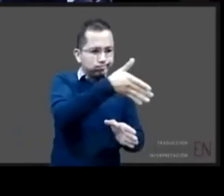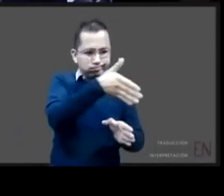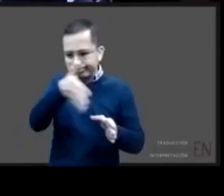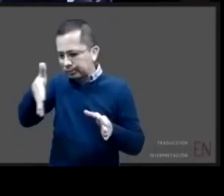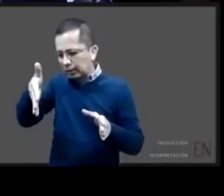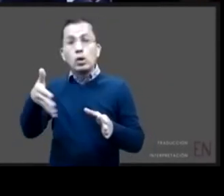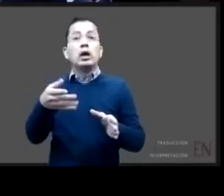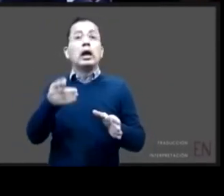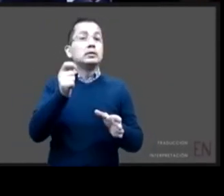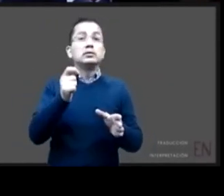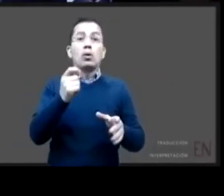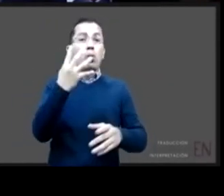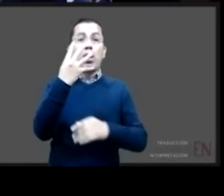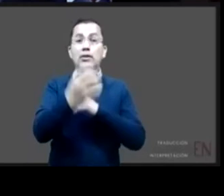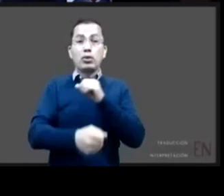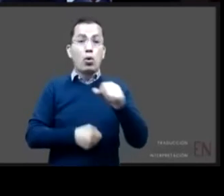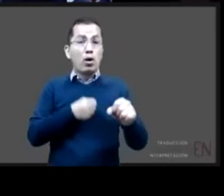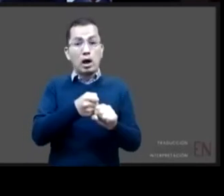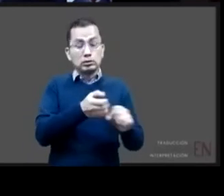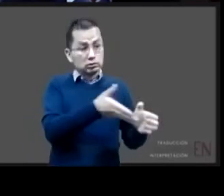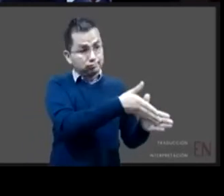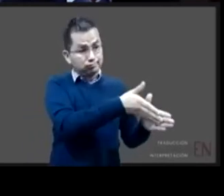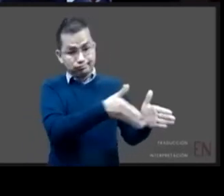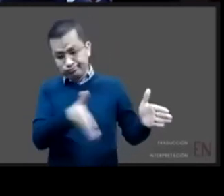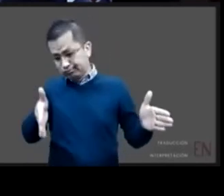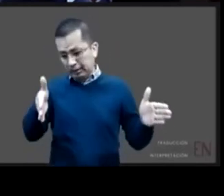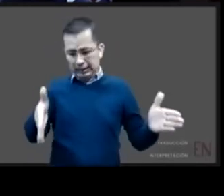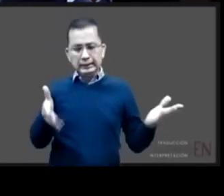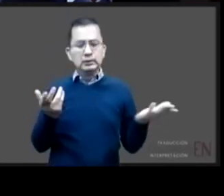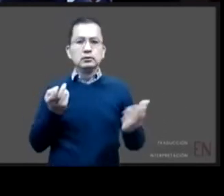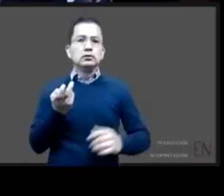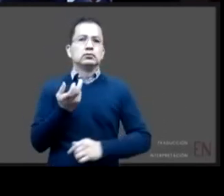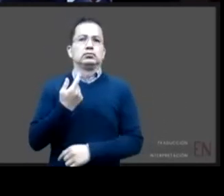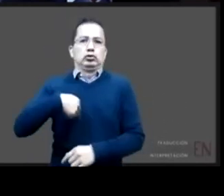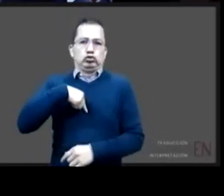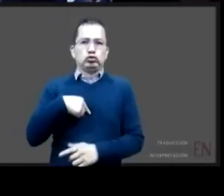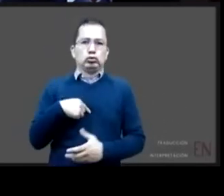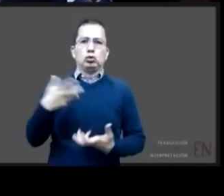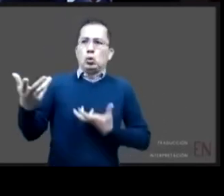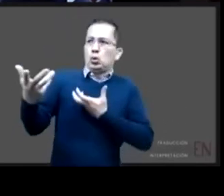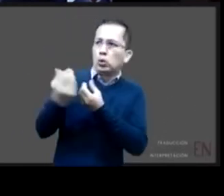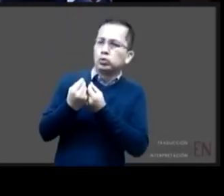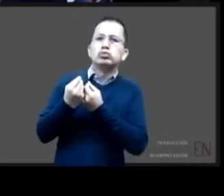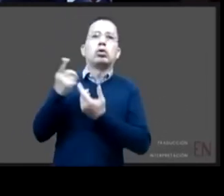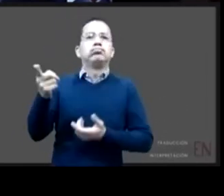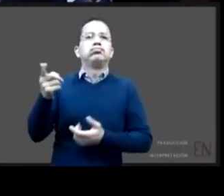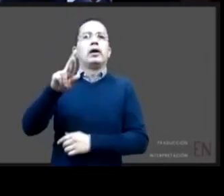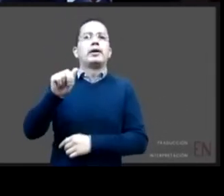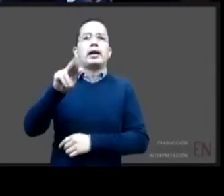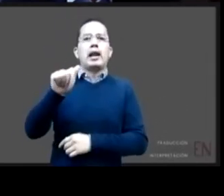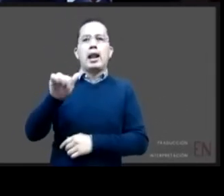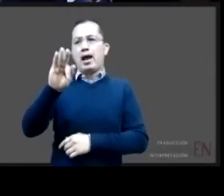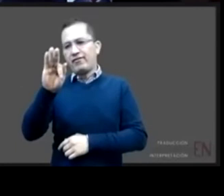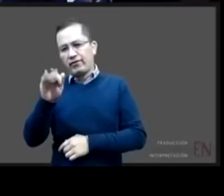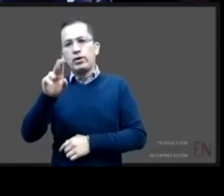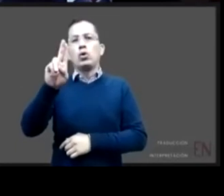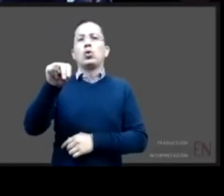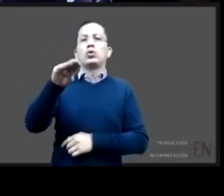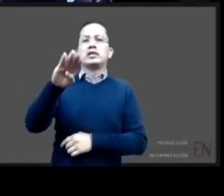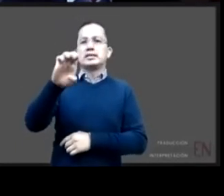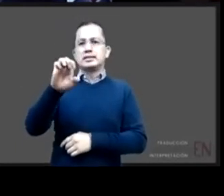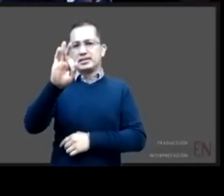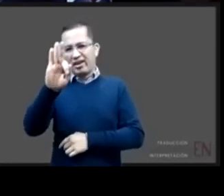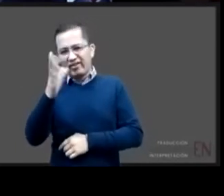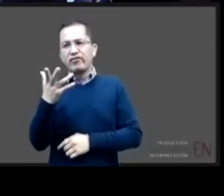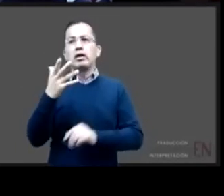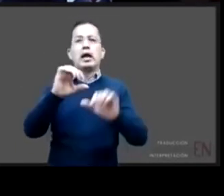nos acompañamos de parte de estas personas valiosísimas como la RELAF y UNICEF y las organizaciones que han estado